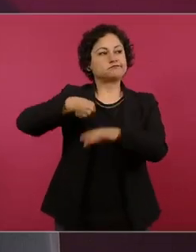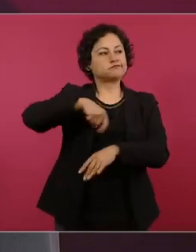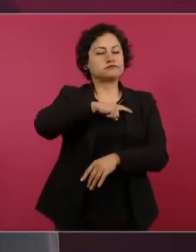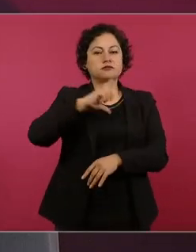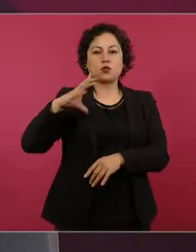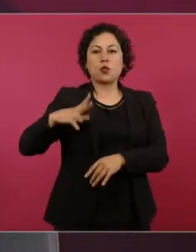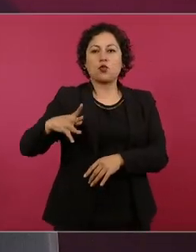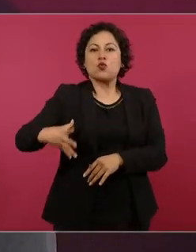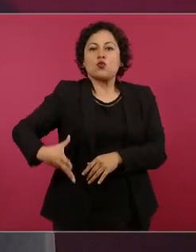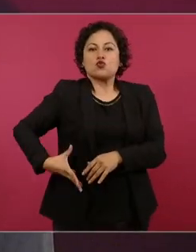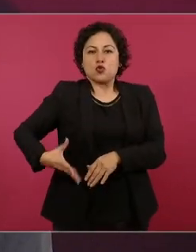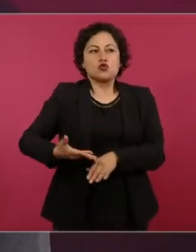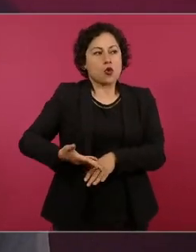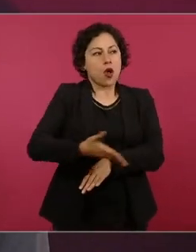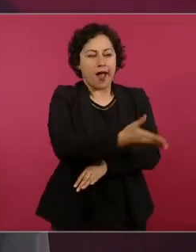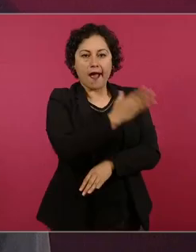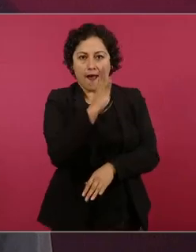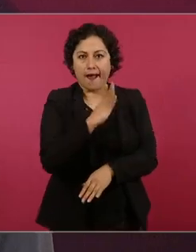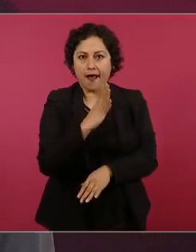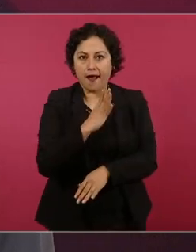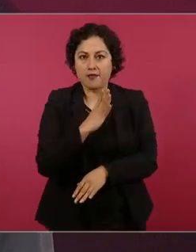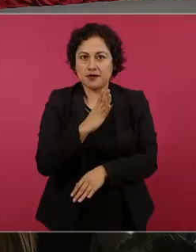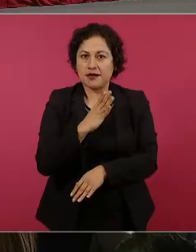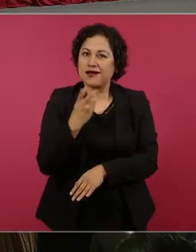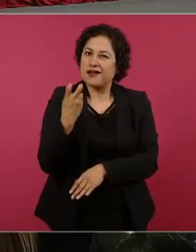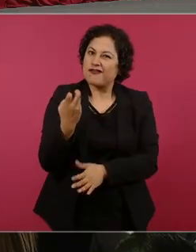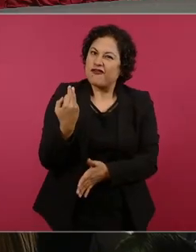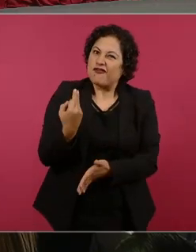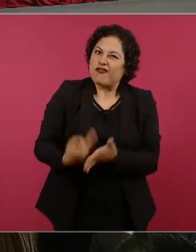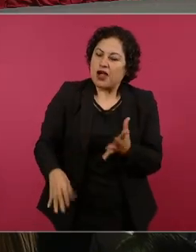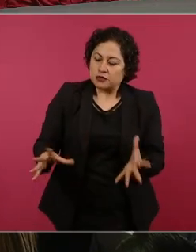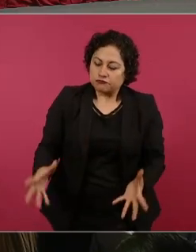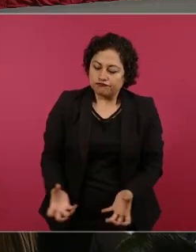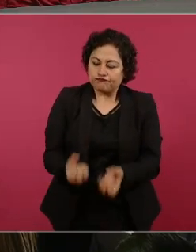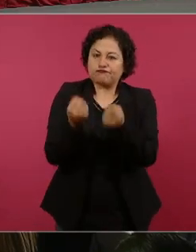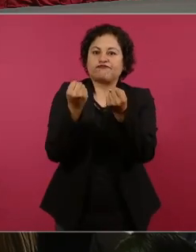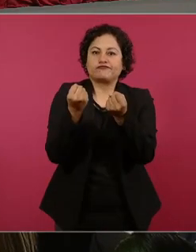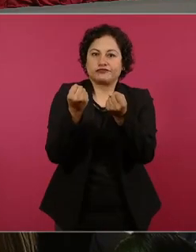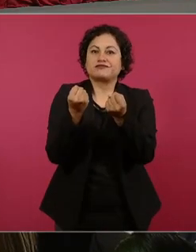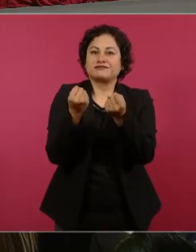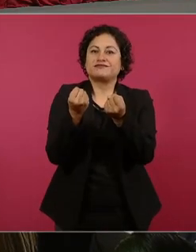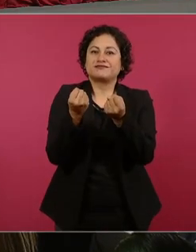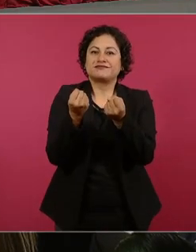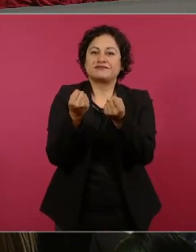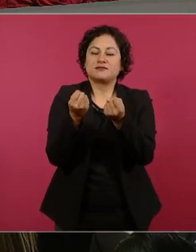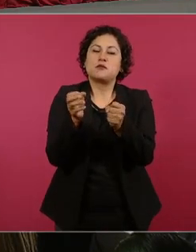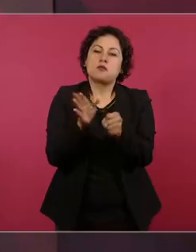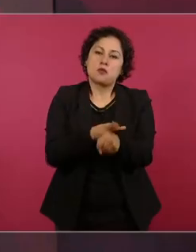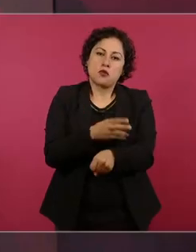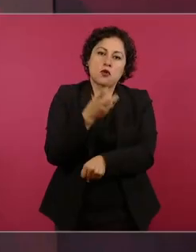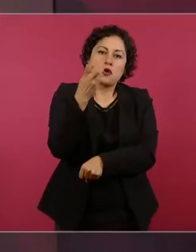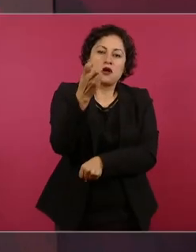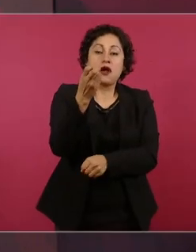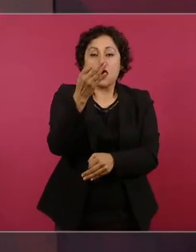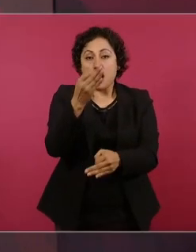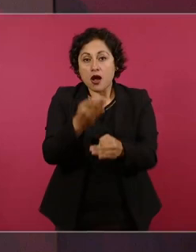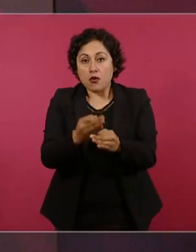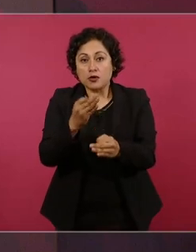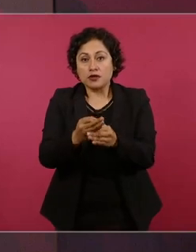por ello hago una sincera y fraternal